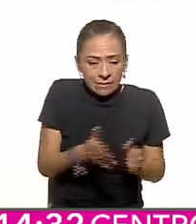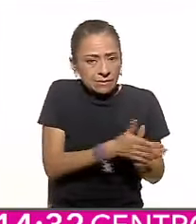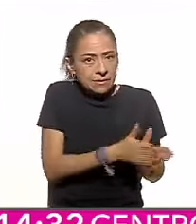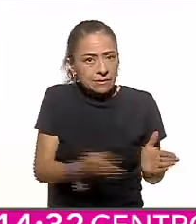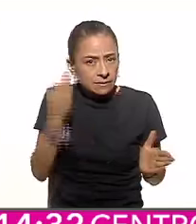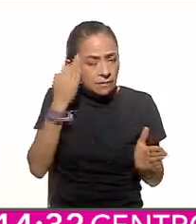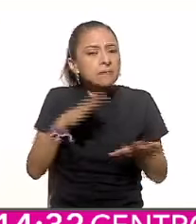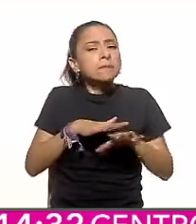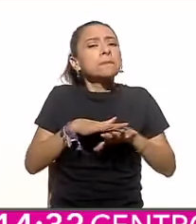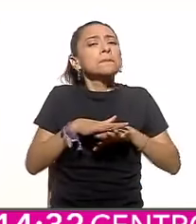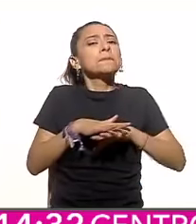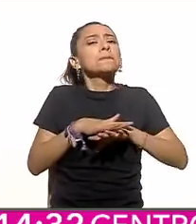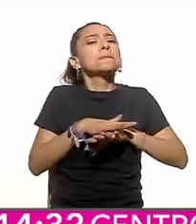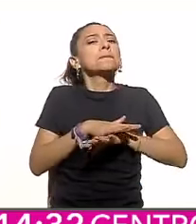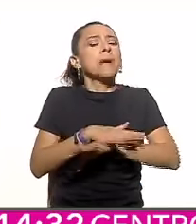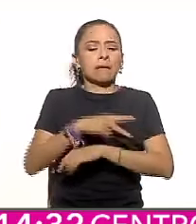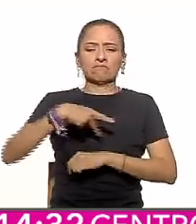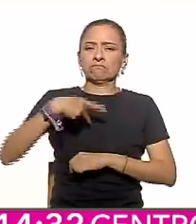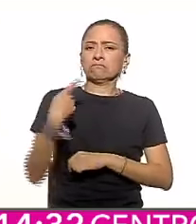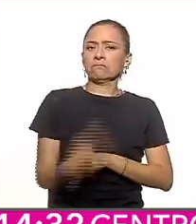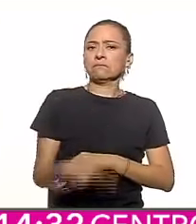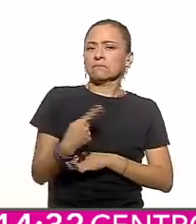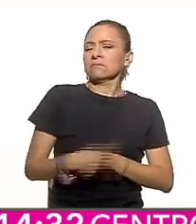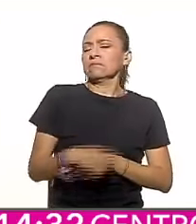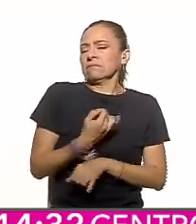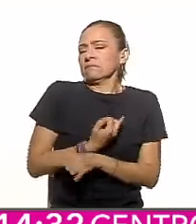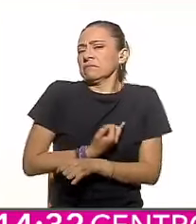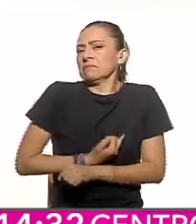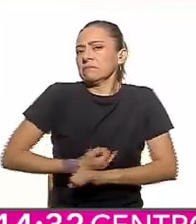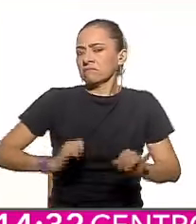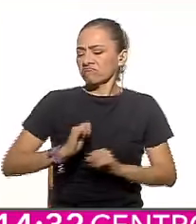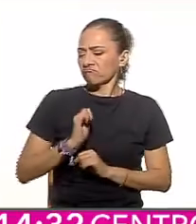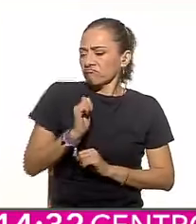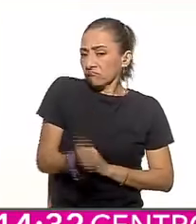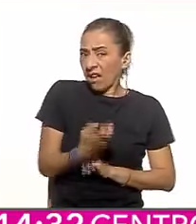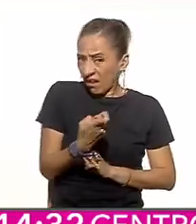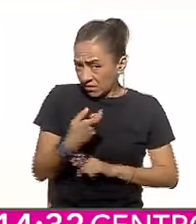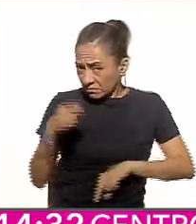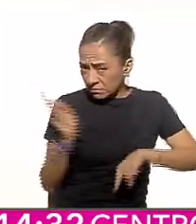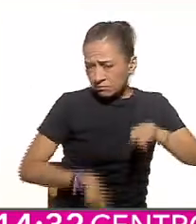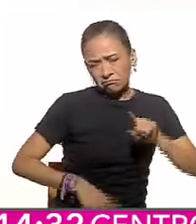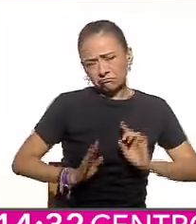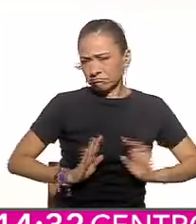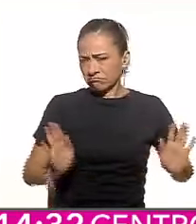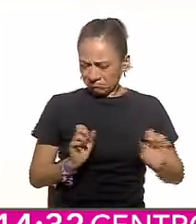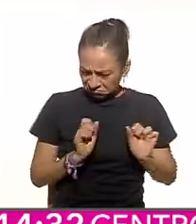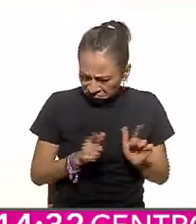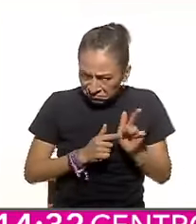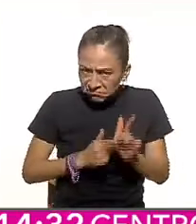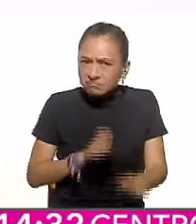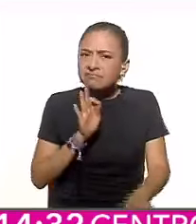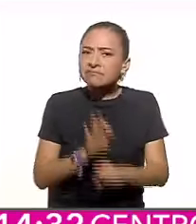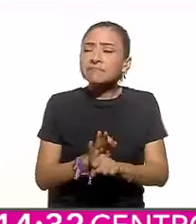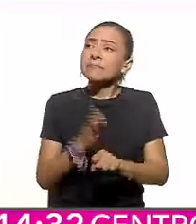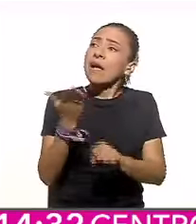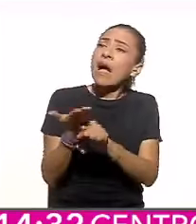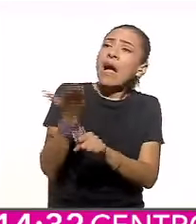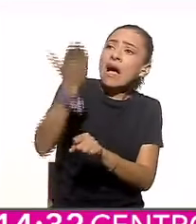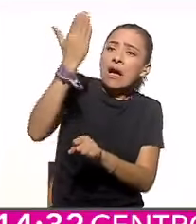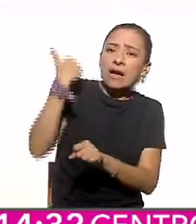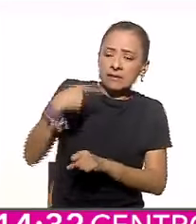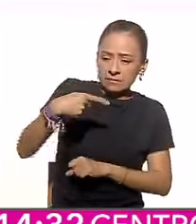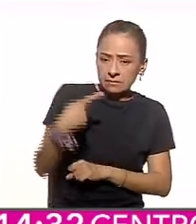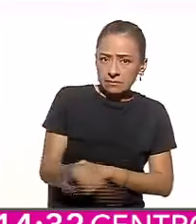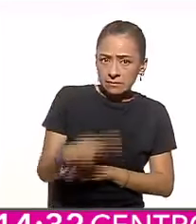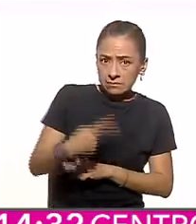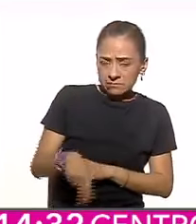defensa de la soberanía nacional y no remata como se hacía en el pasado los bienes de la nación,